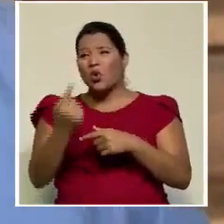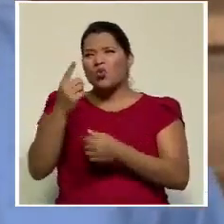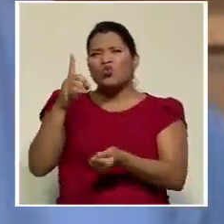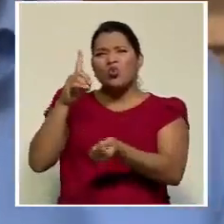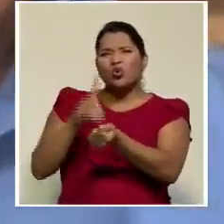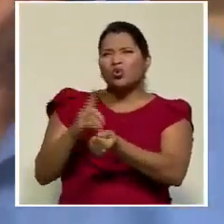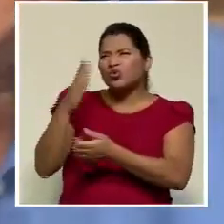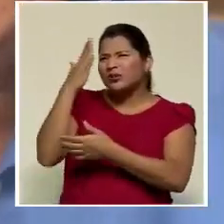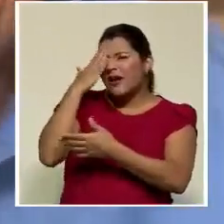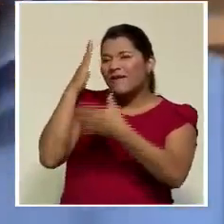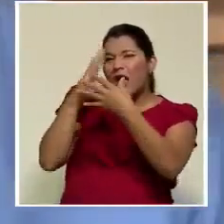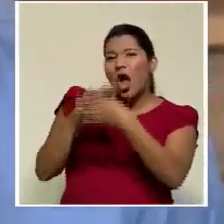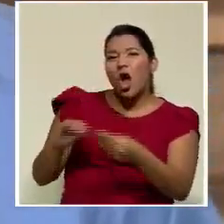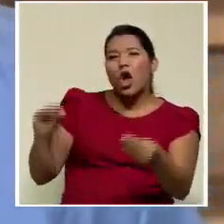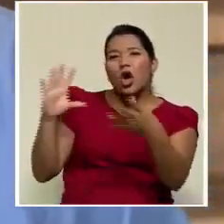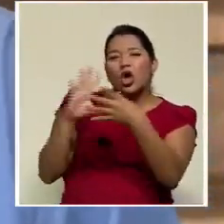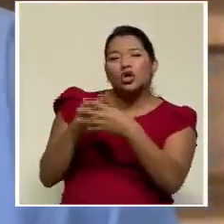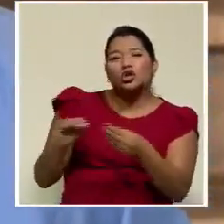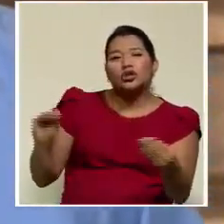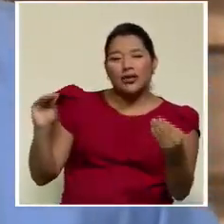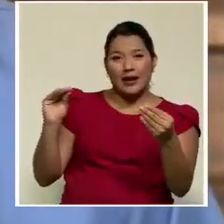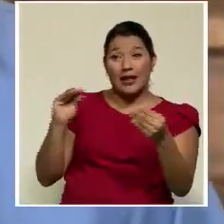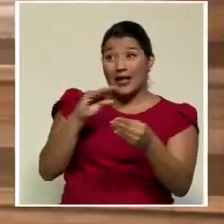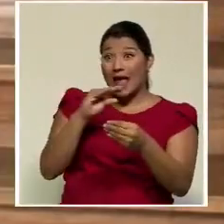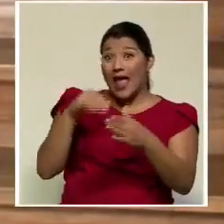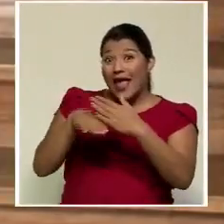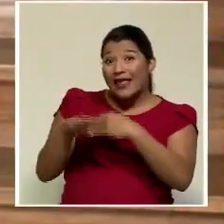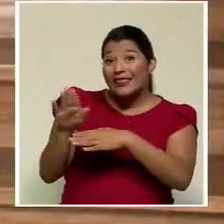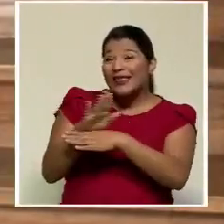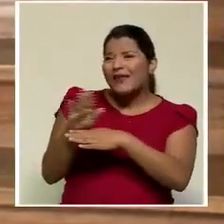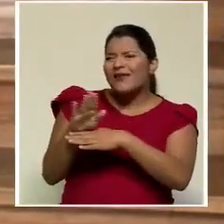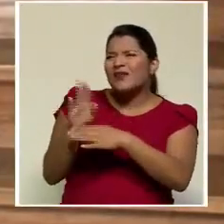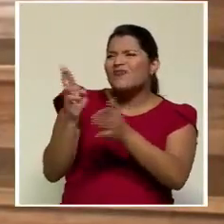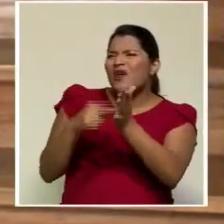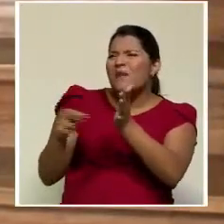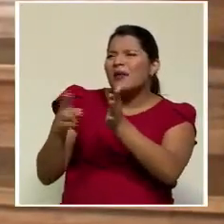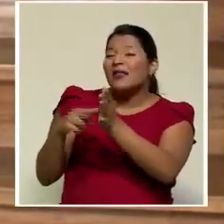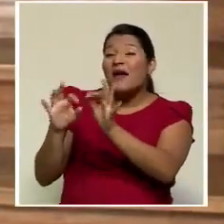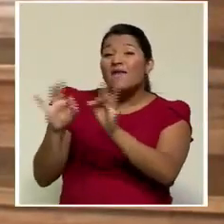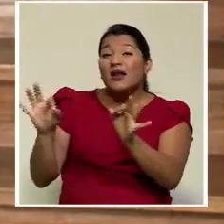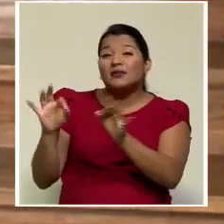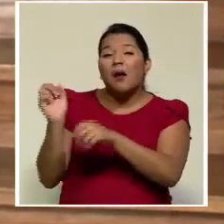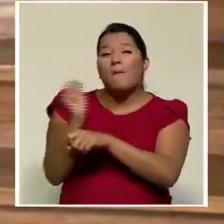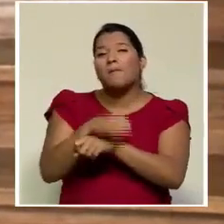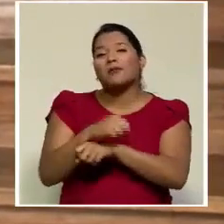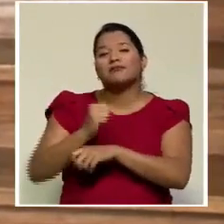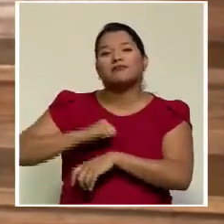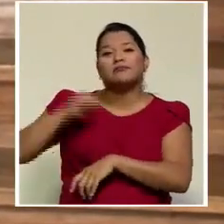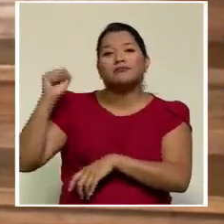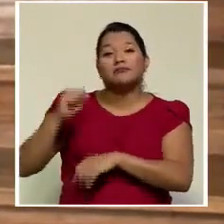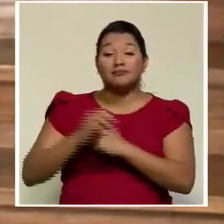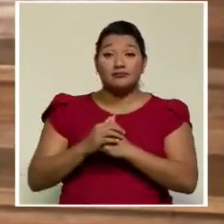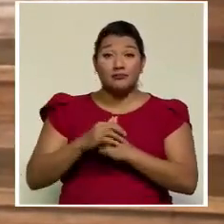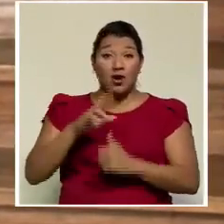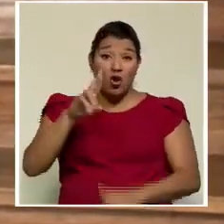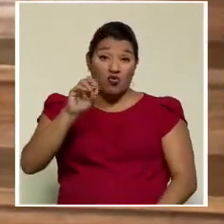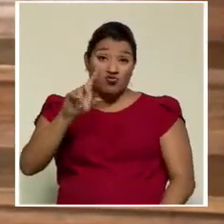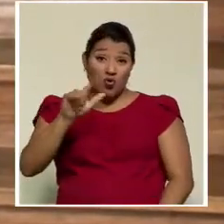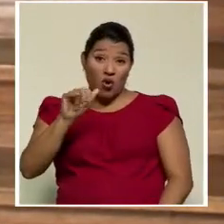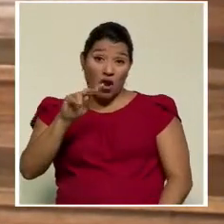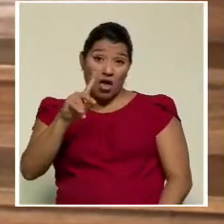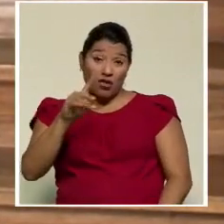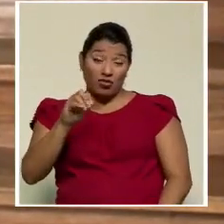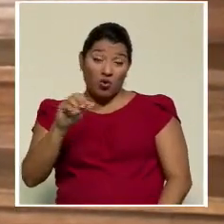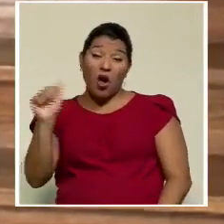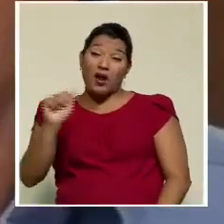contar cuentos por televisión y que repetía costarriqueñismos, le ganó la partida. Rolando Araya perdió la elección